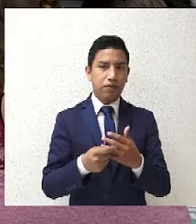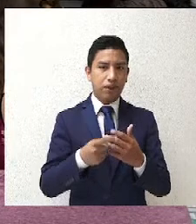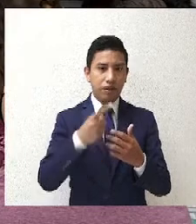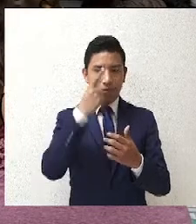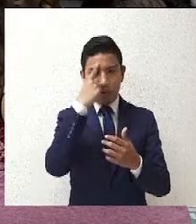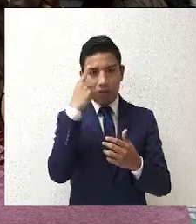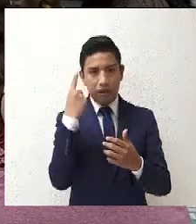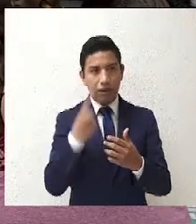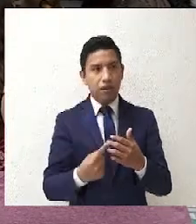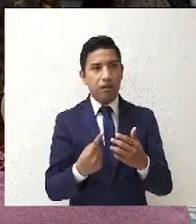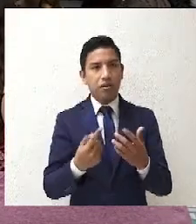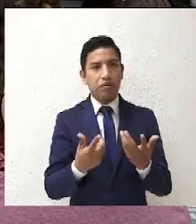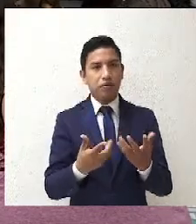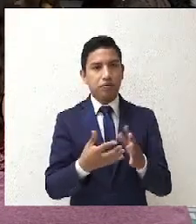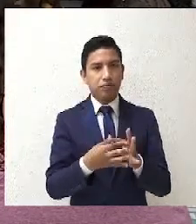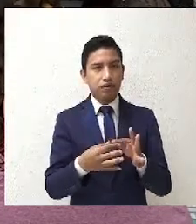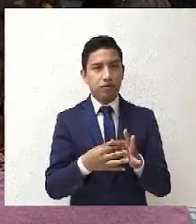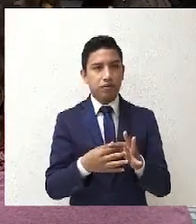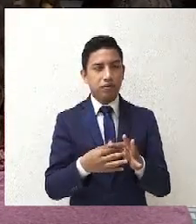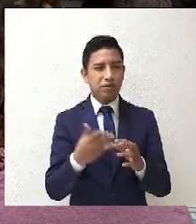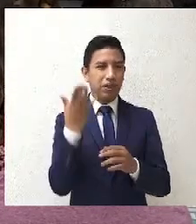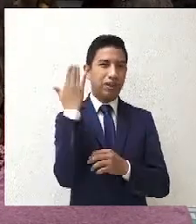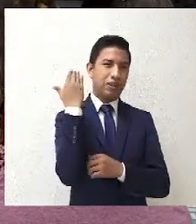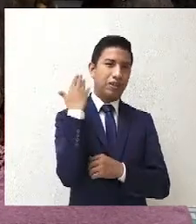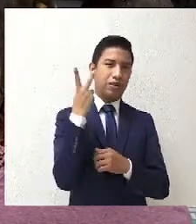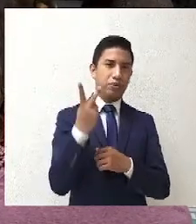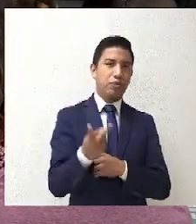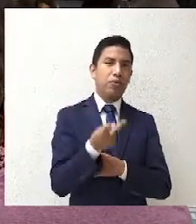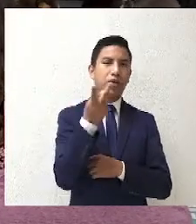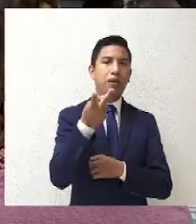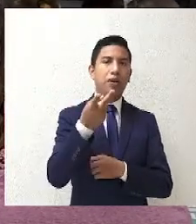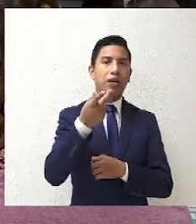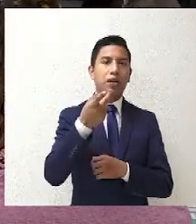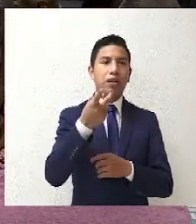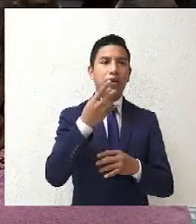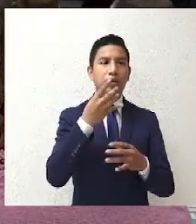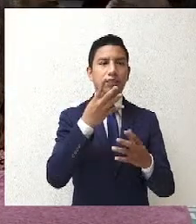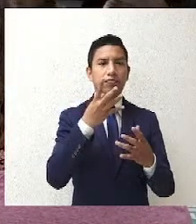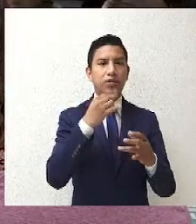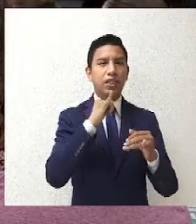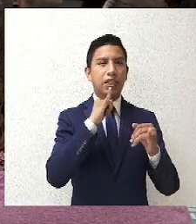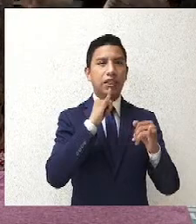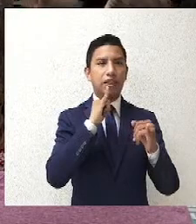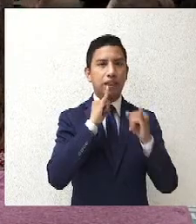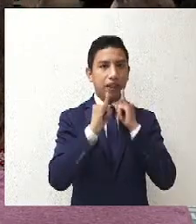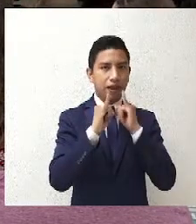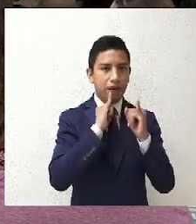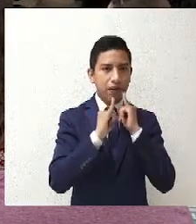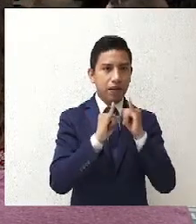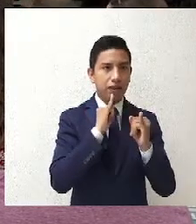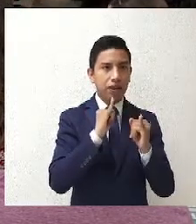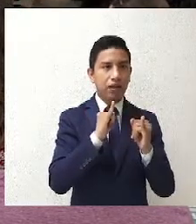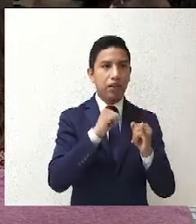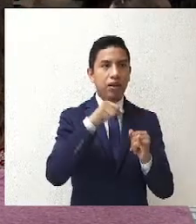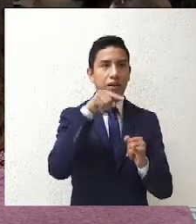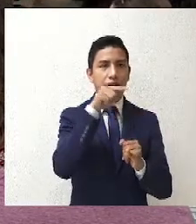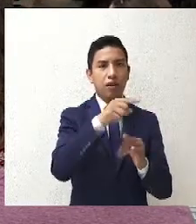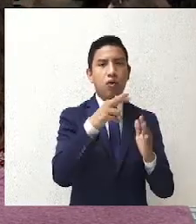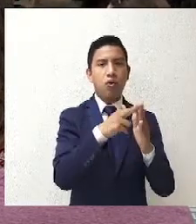final y que estaba vinculada con la pregunta anterior. Esto que decías, la interpretación de la norma no es neutral,